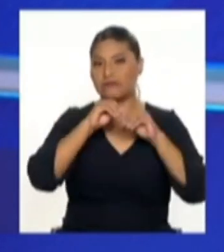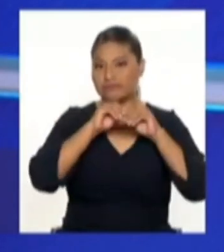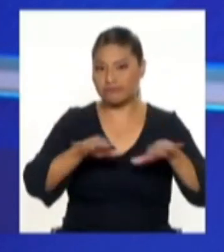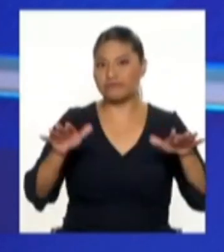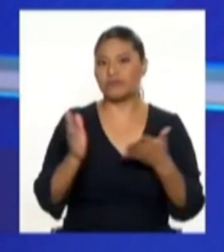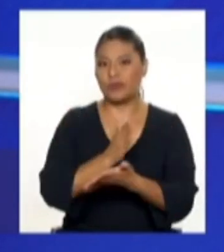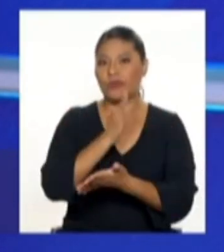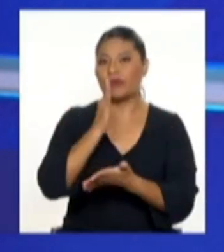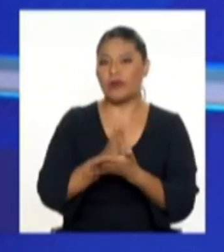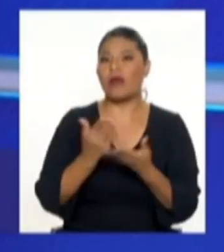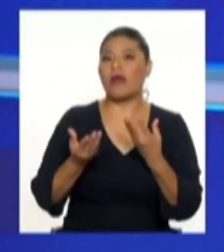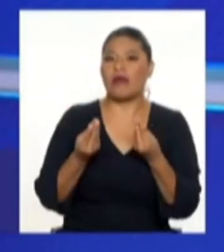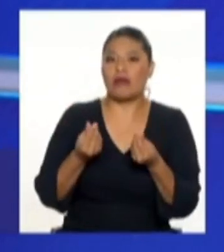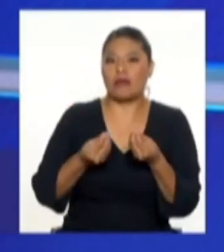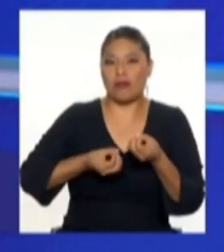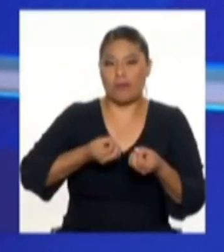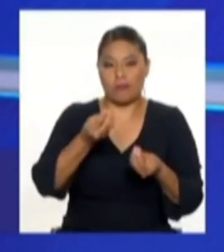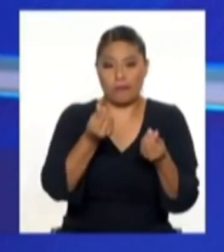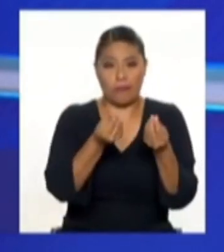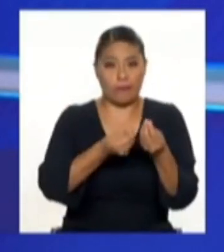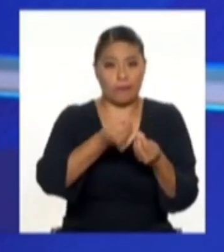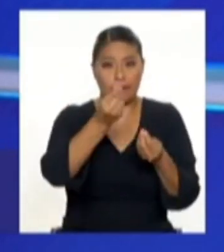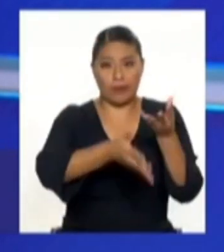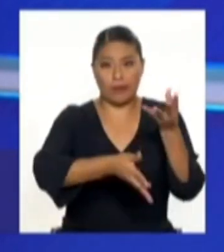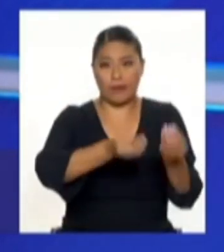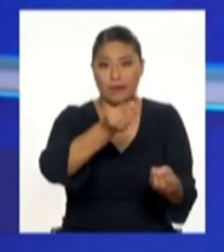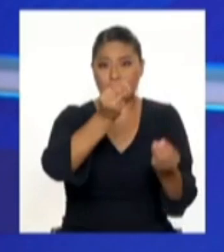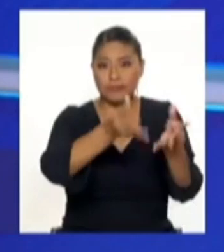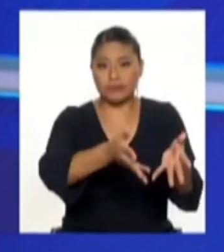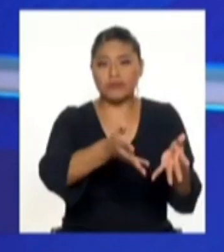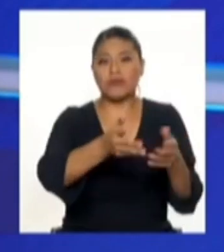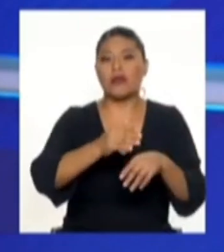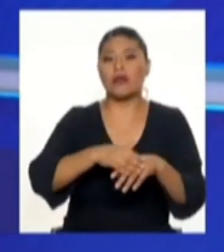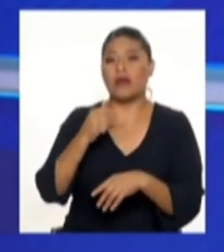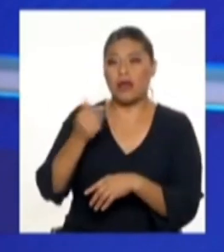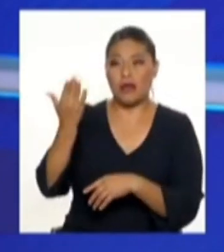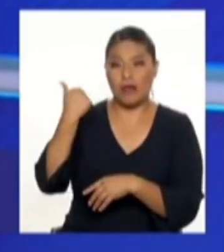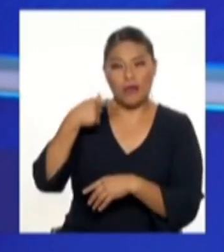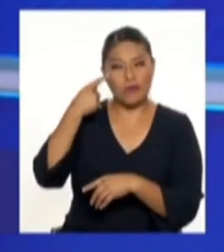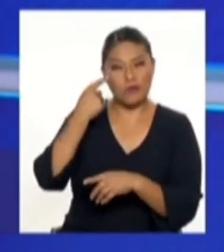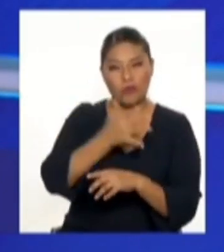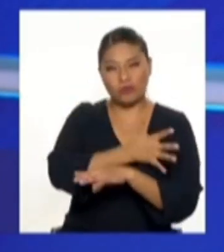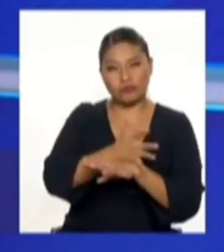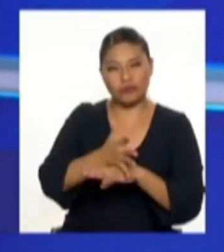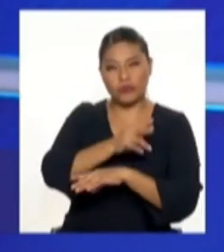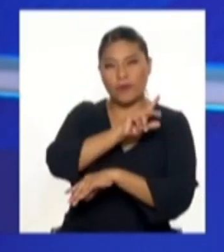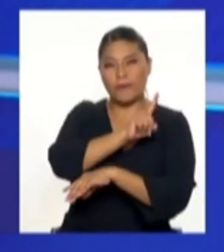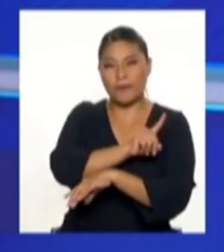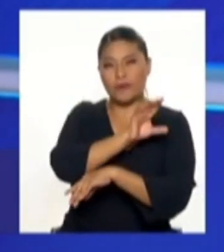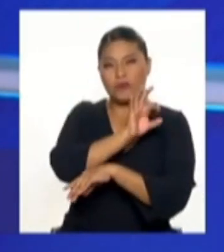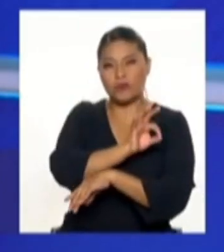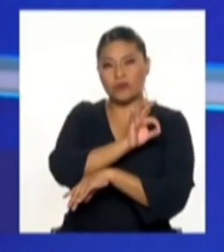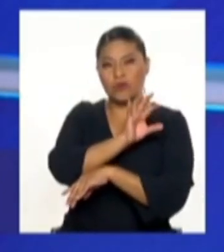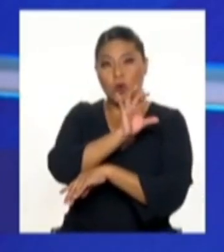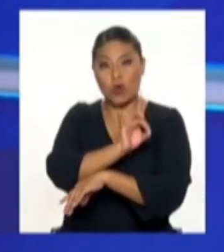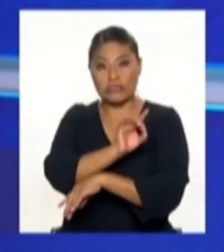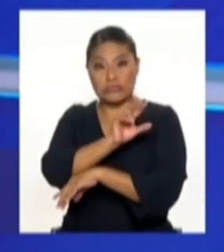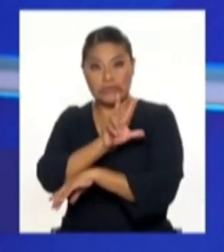se han perdido mucho dinero. En realidad, si nosotros vemos la sumatoria del año 1983,